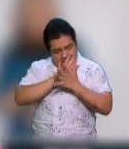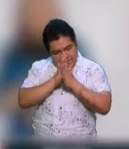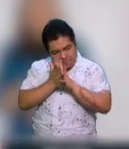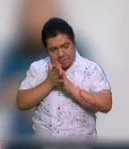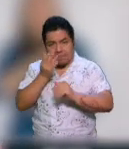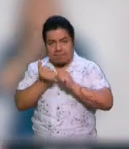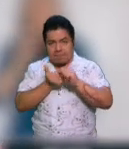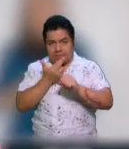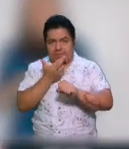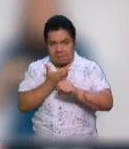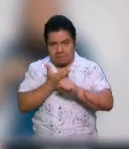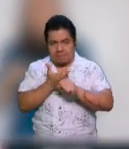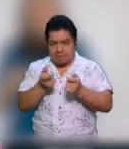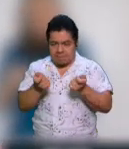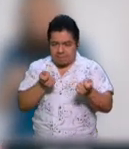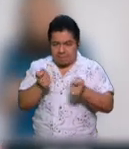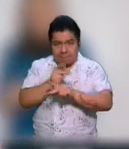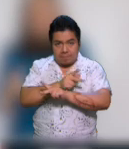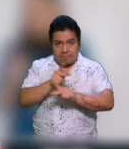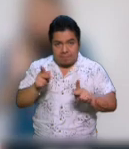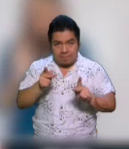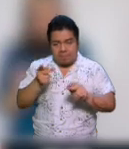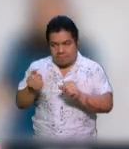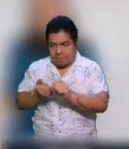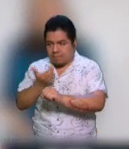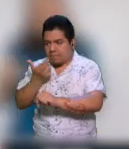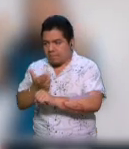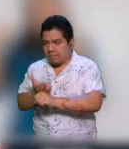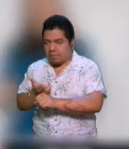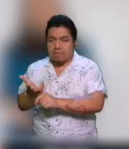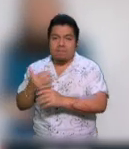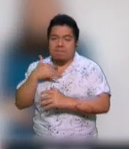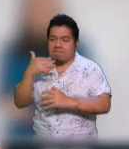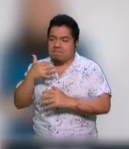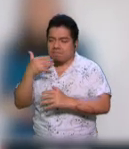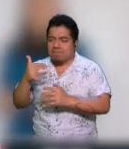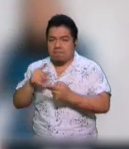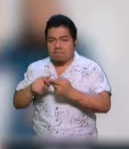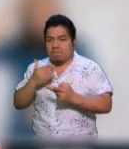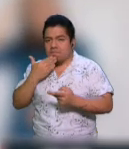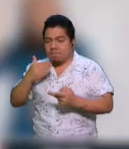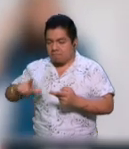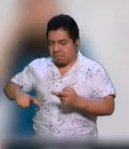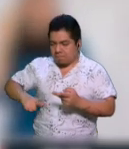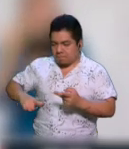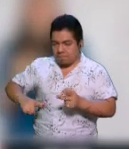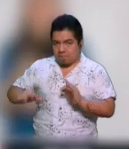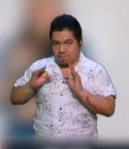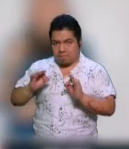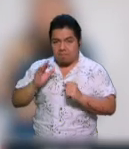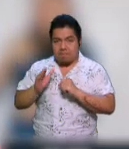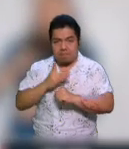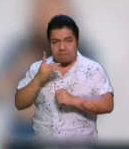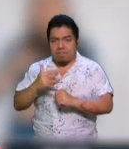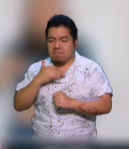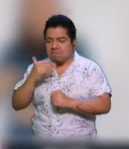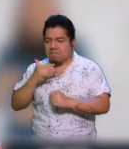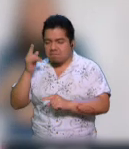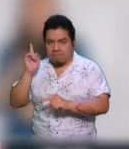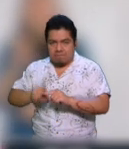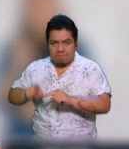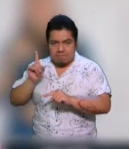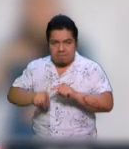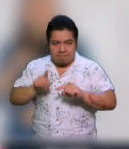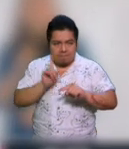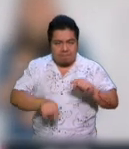Secretaría de la Función Pública en la Secretaría Anticorrupción y de Buen Gobierno, esto con el objetivo de continuar eliminando este delito en